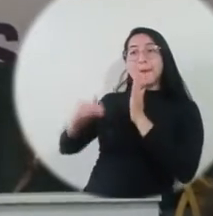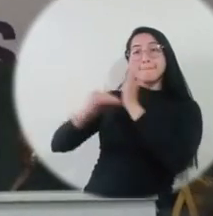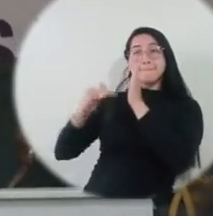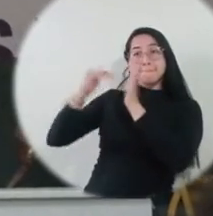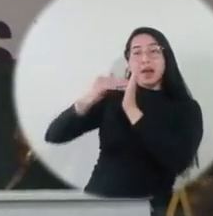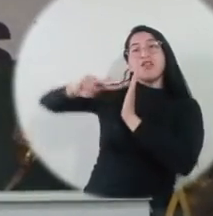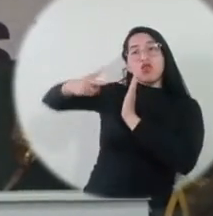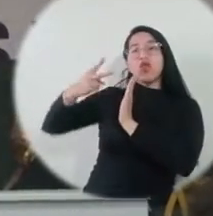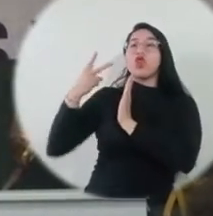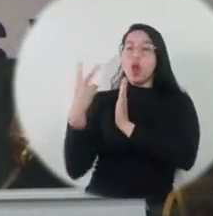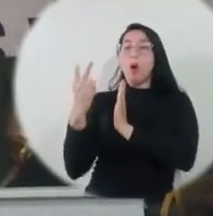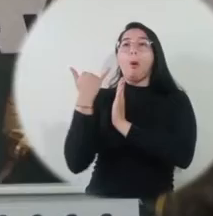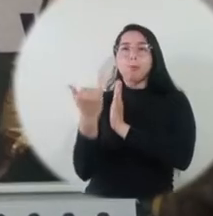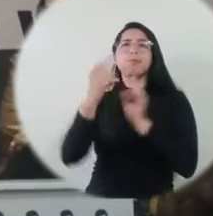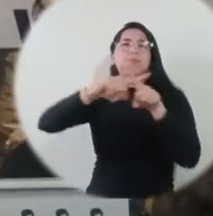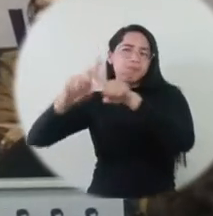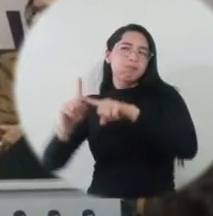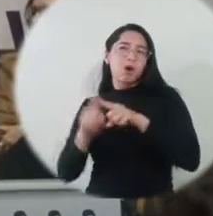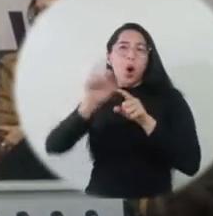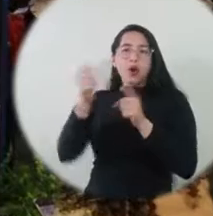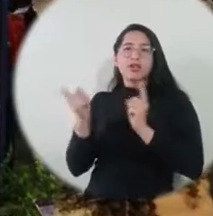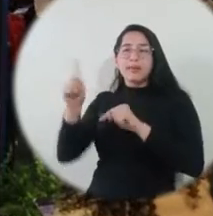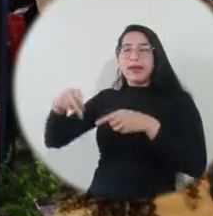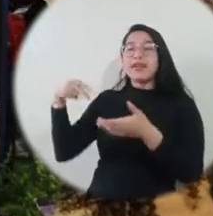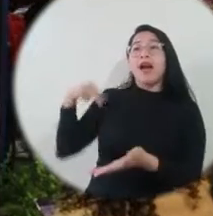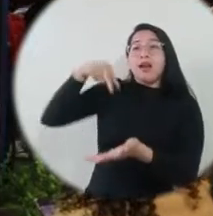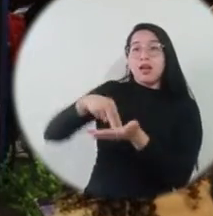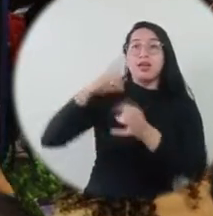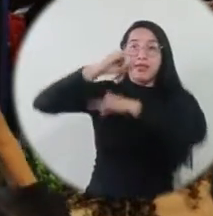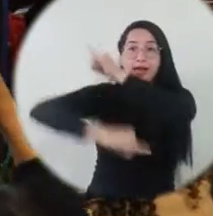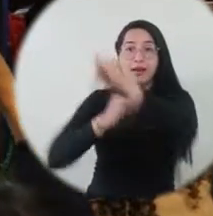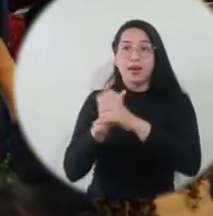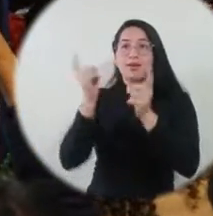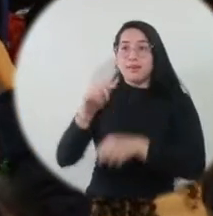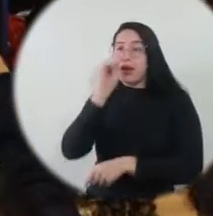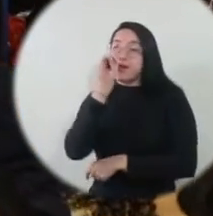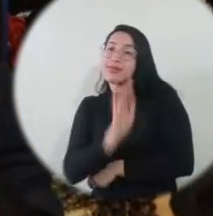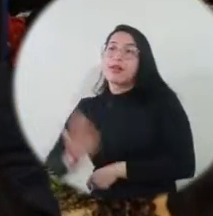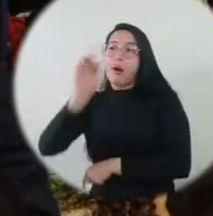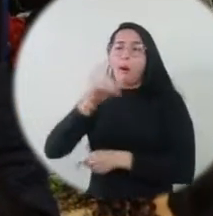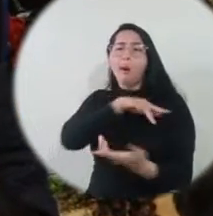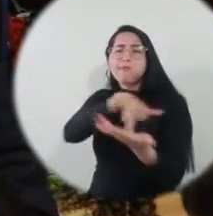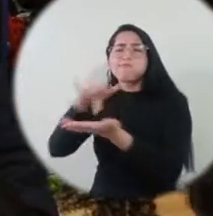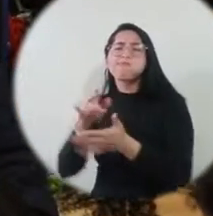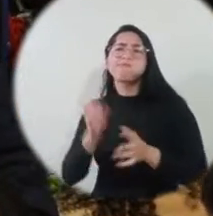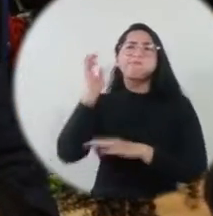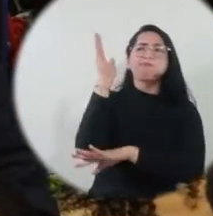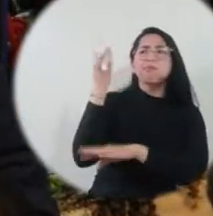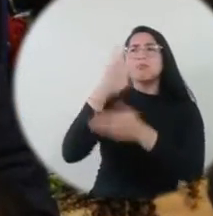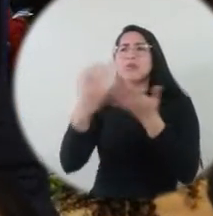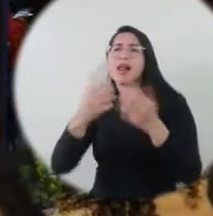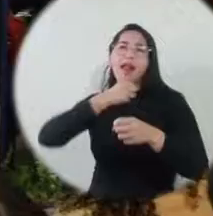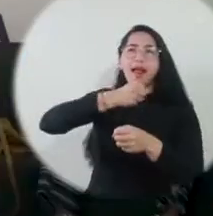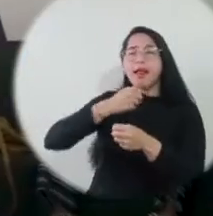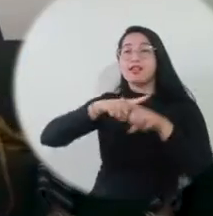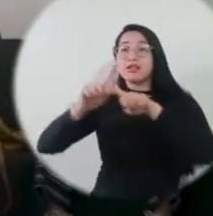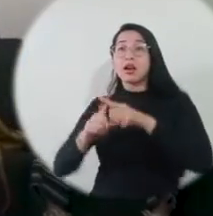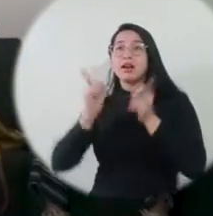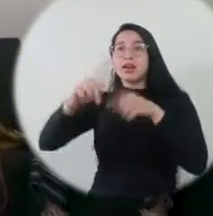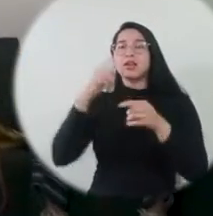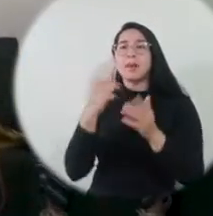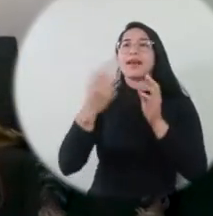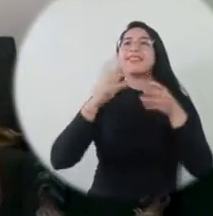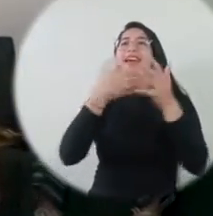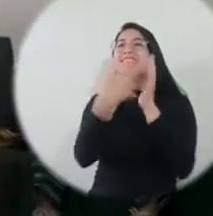compartiendo con diversas líneas editoriales y reconocidos autores nacionales e internacionales. En esta oportunidad, Unimagdalena realizó el